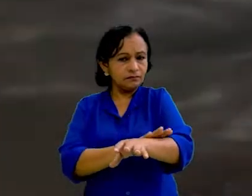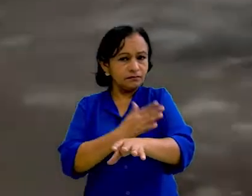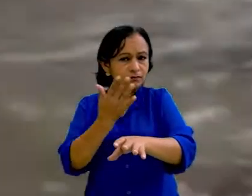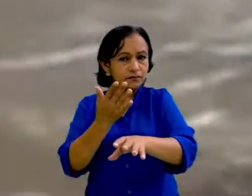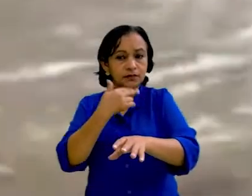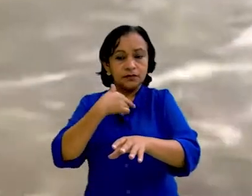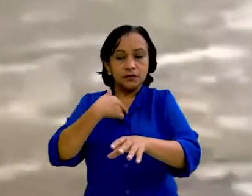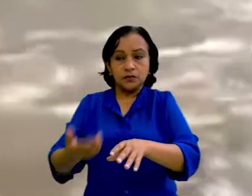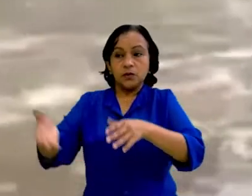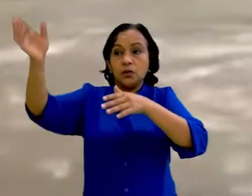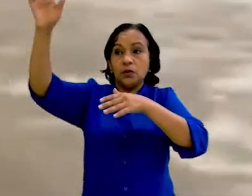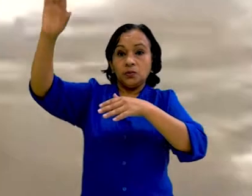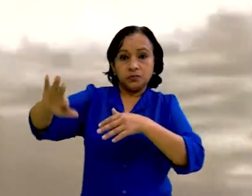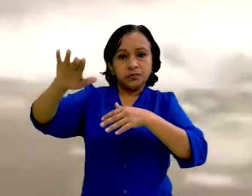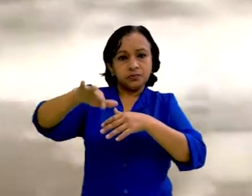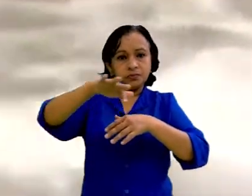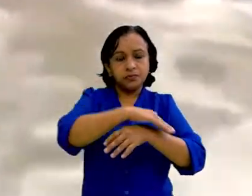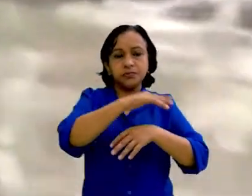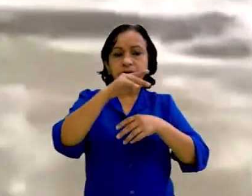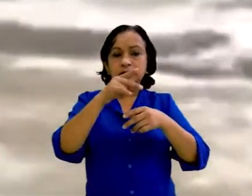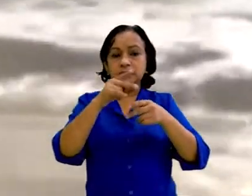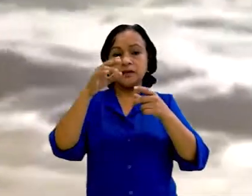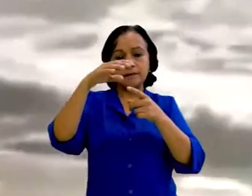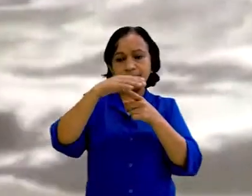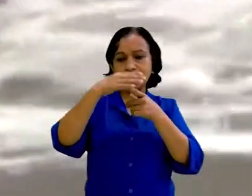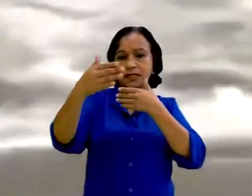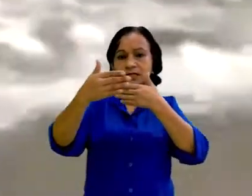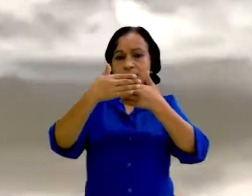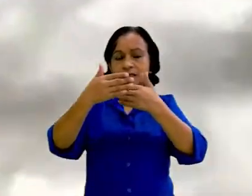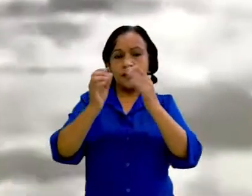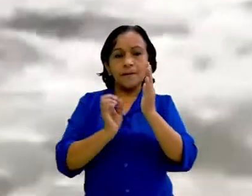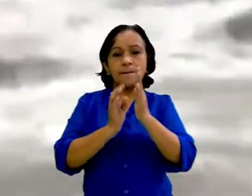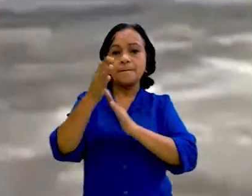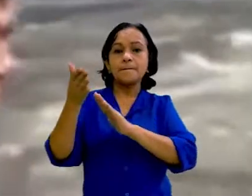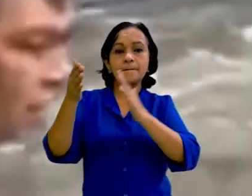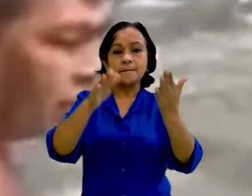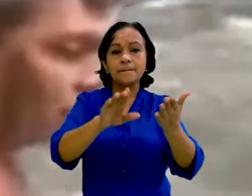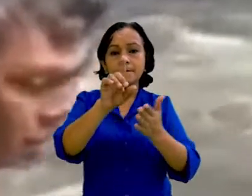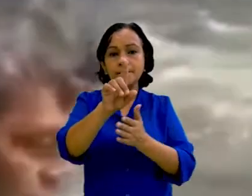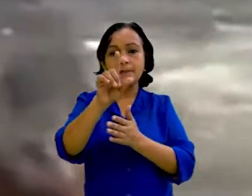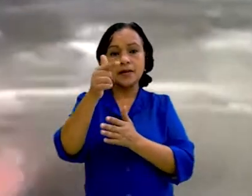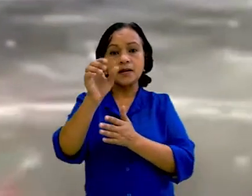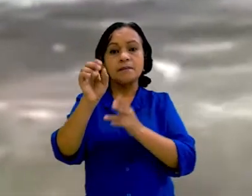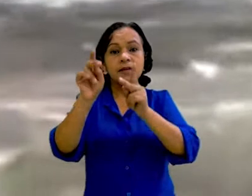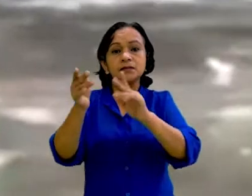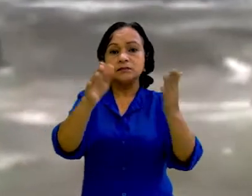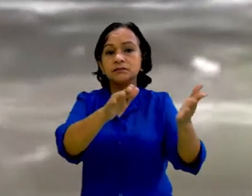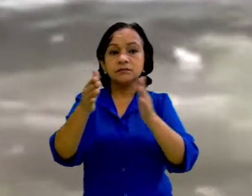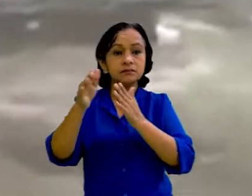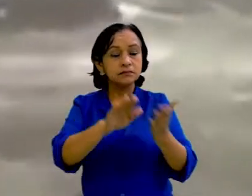tierra generó un tsunami que impactó toda la costa del Pacífico Nicaragüense, matando a un poco más de 170 personas.